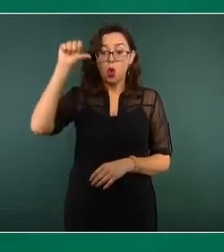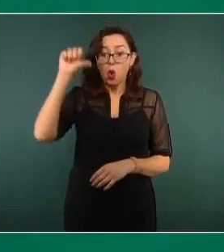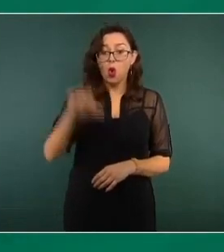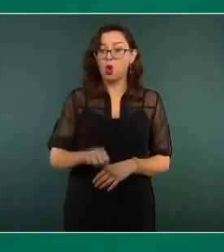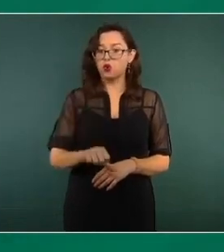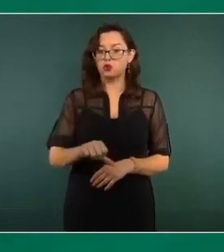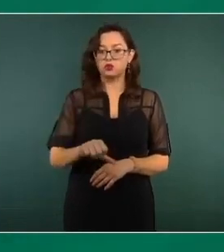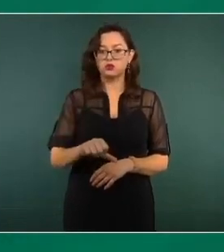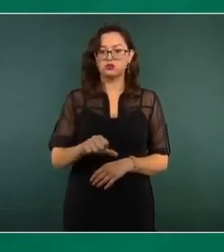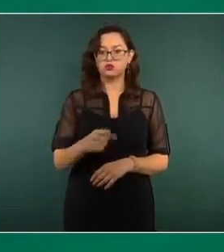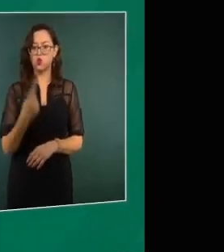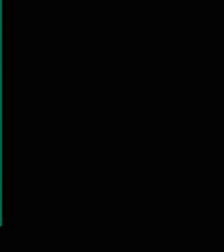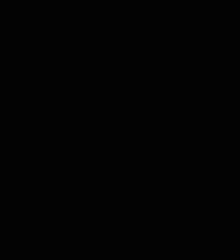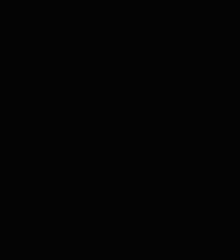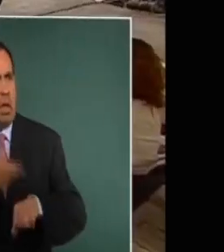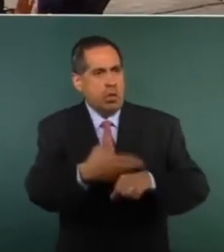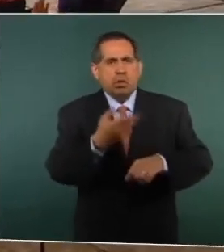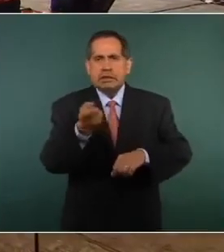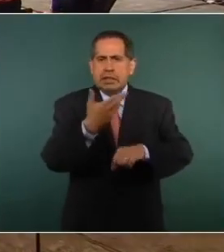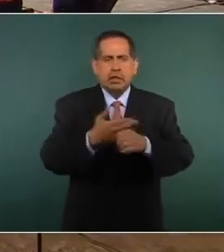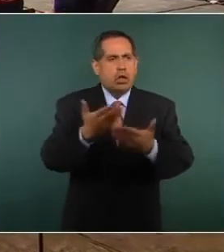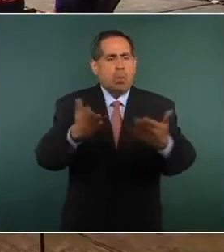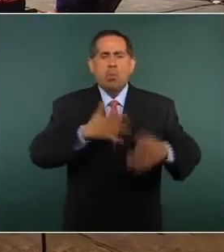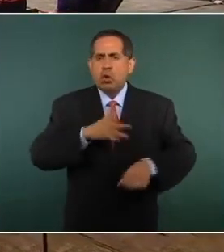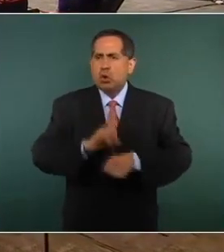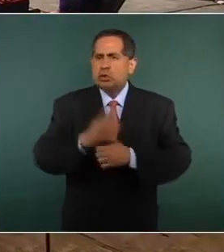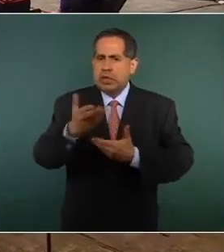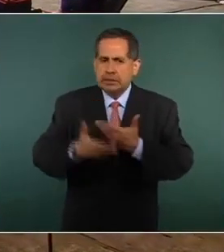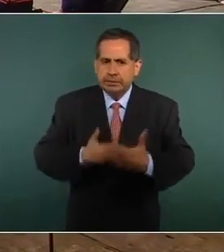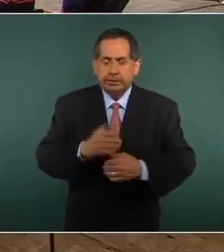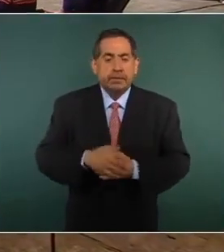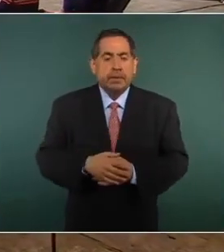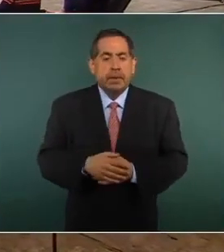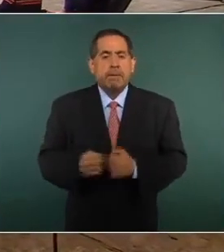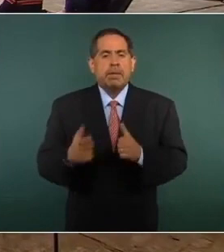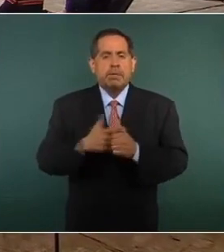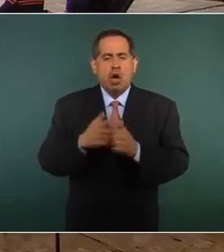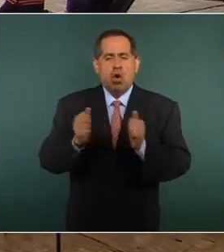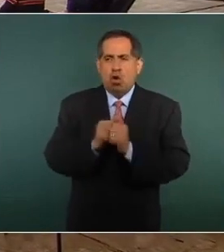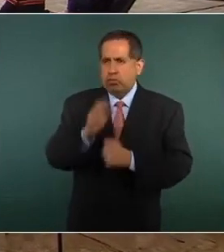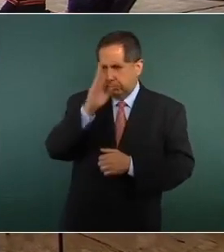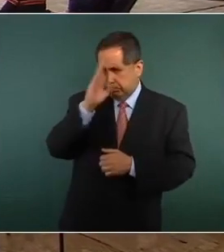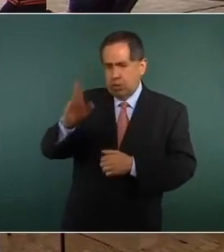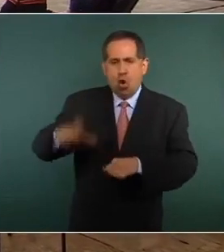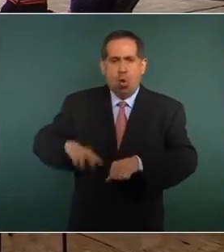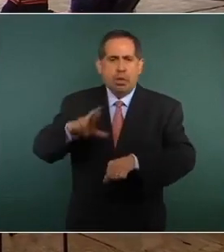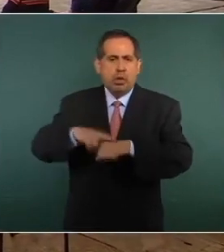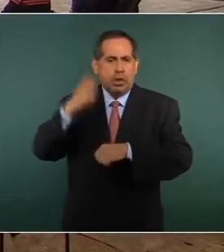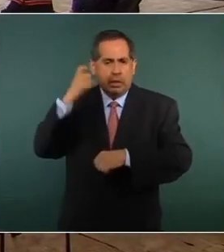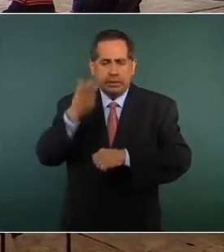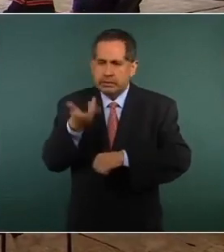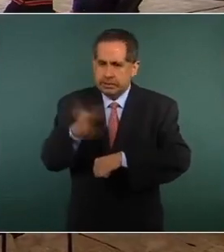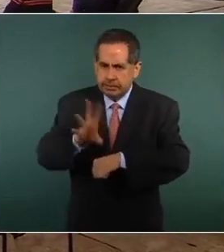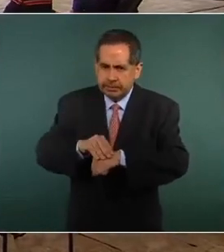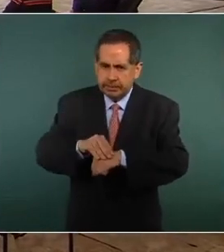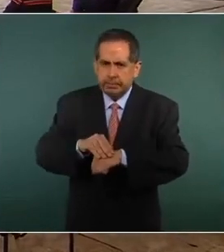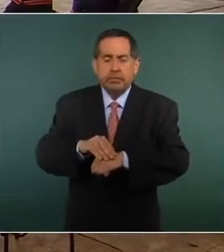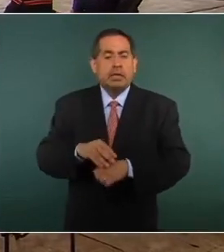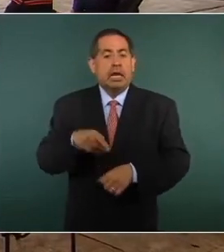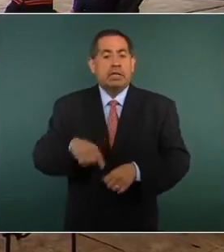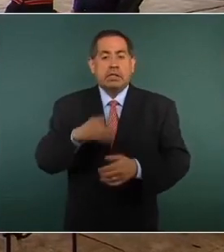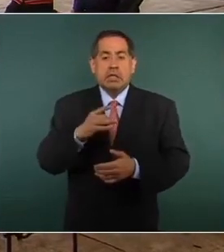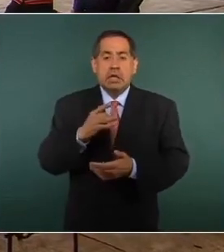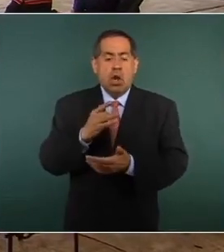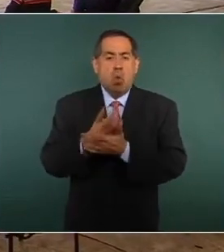a este respecto. Si me permiten, por favor, primero con el gobernador de Querétaro. Si bien dice que este es el